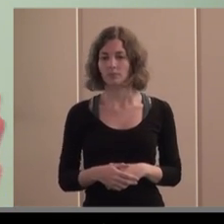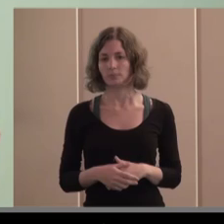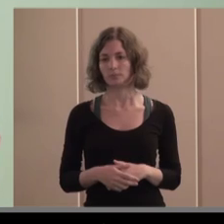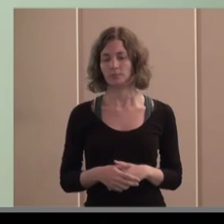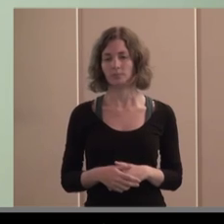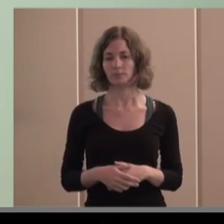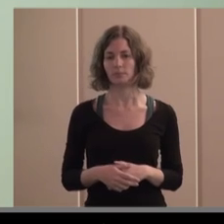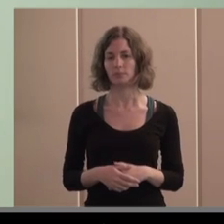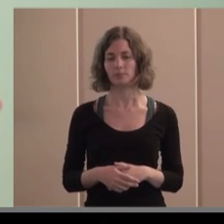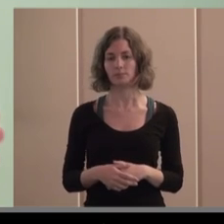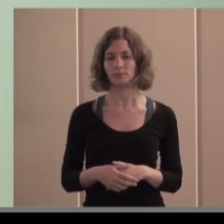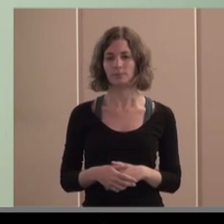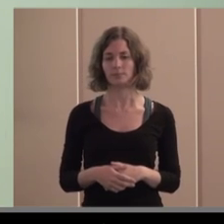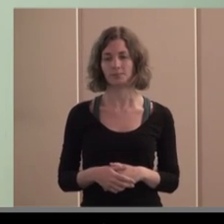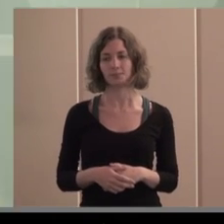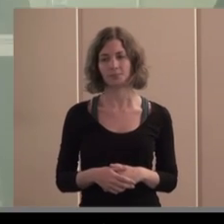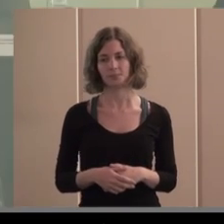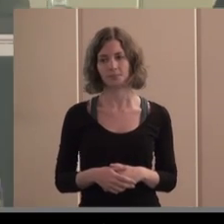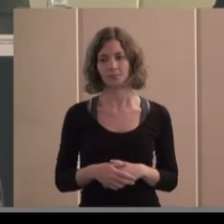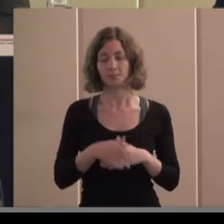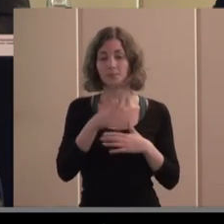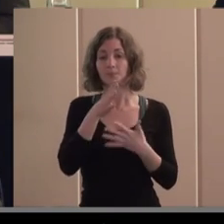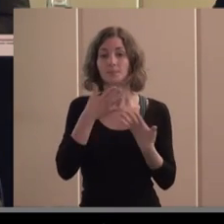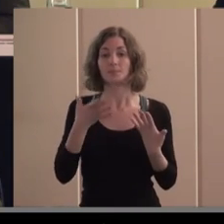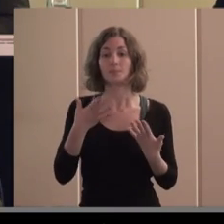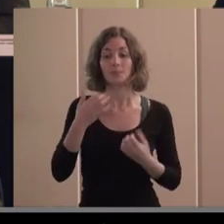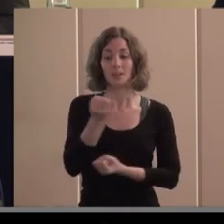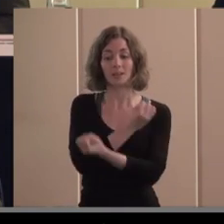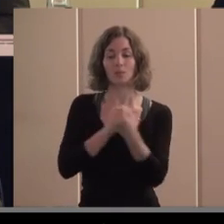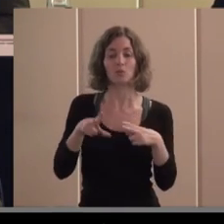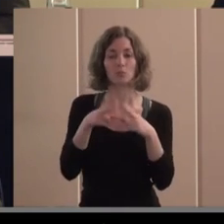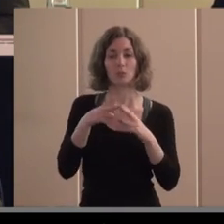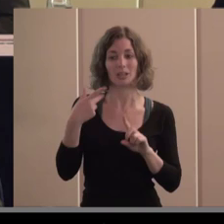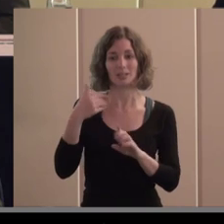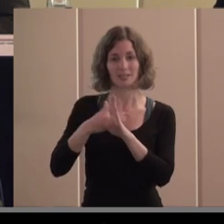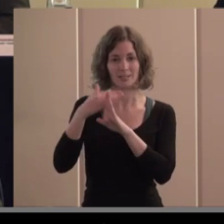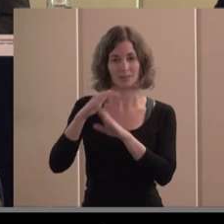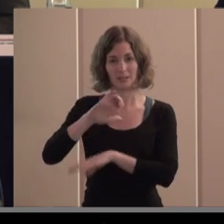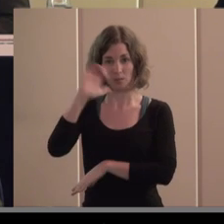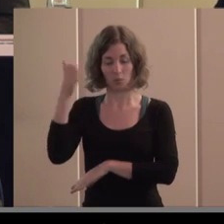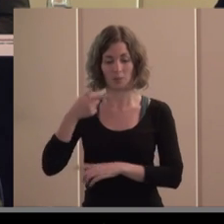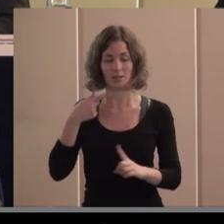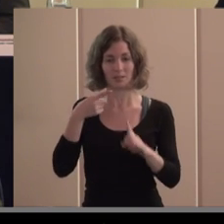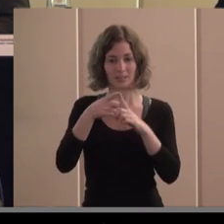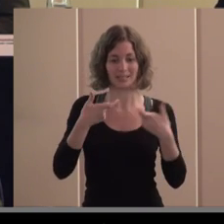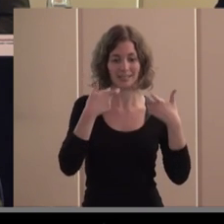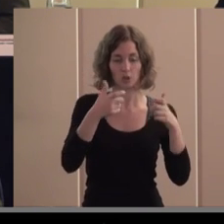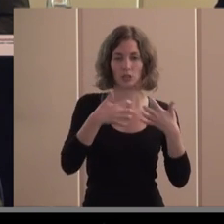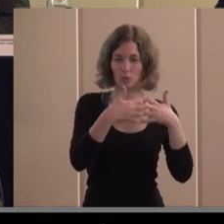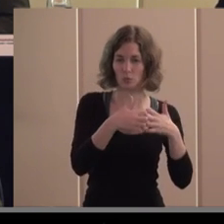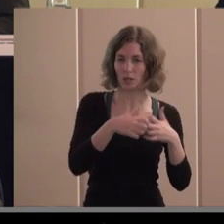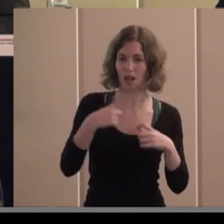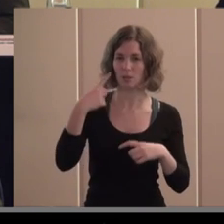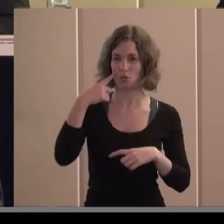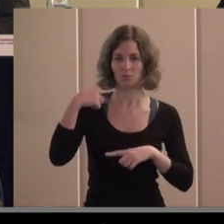la economía social en estos momentos a nivel europeo deberá centrarse no solo en continuación de actividad en sectores industriales y de servicios tradicionales sino